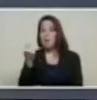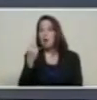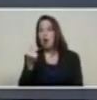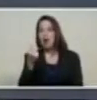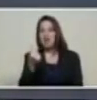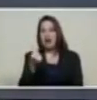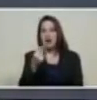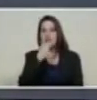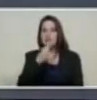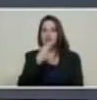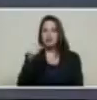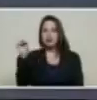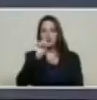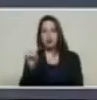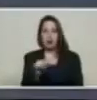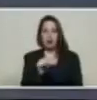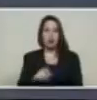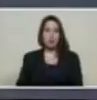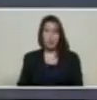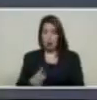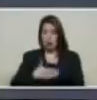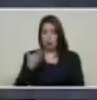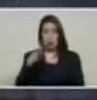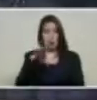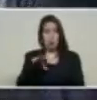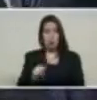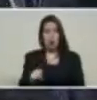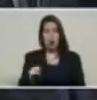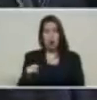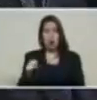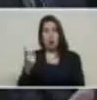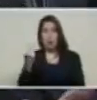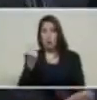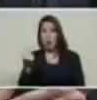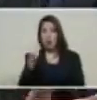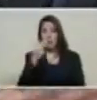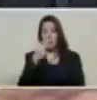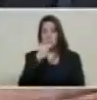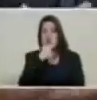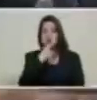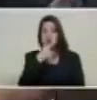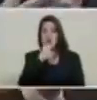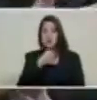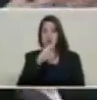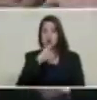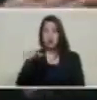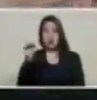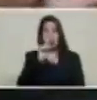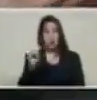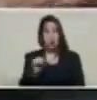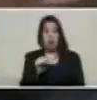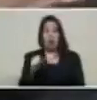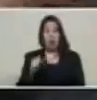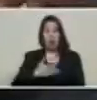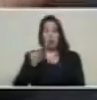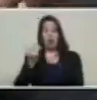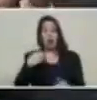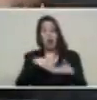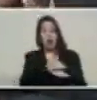Soberano. Usted podrá comprar petro en Bolívares Soberano y podrá ahorrar en certificados de petro,